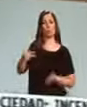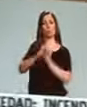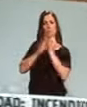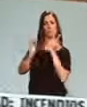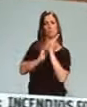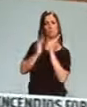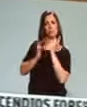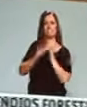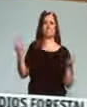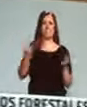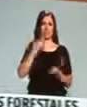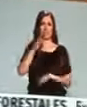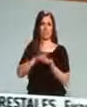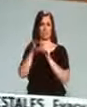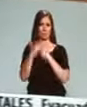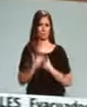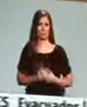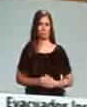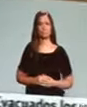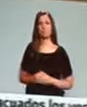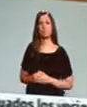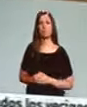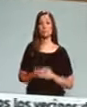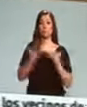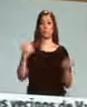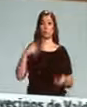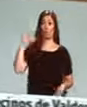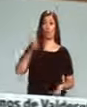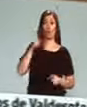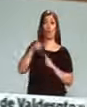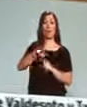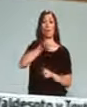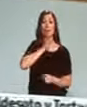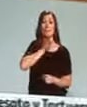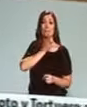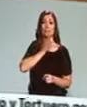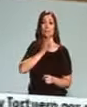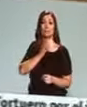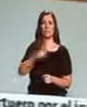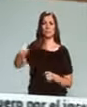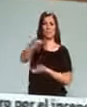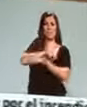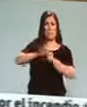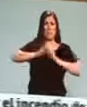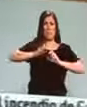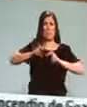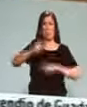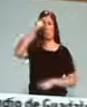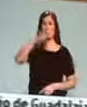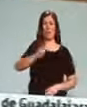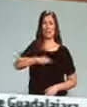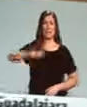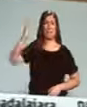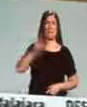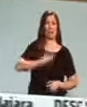a lo que está ocurriendo. A eso es a lo que vengo, señorías. A frenar esa erosión de la imagen de España